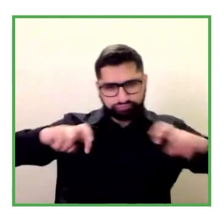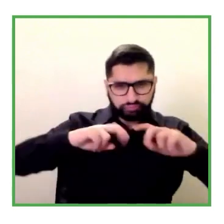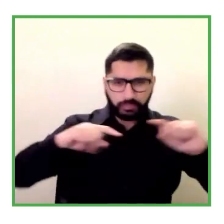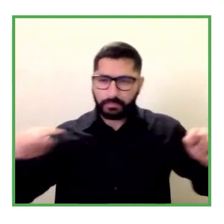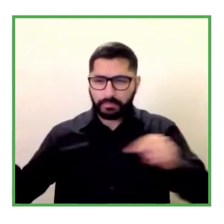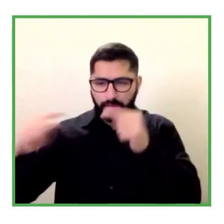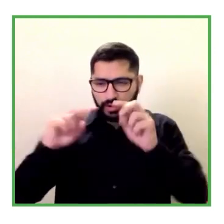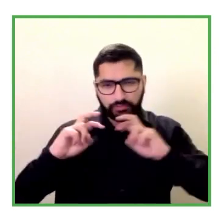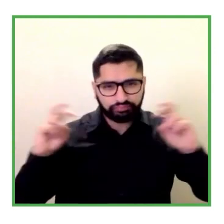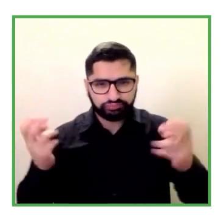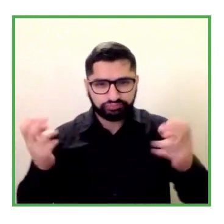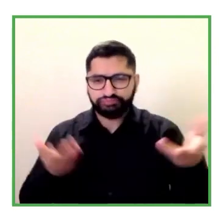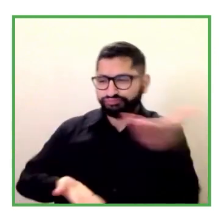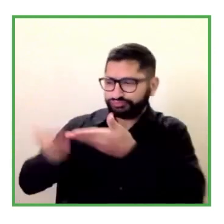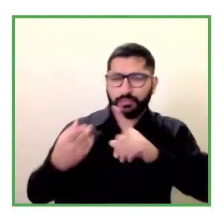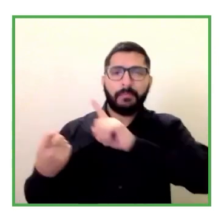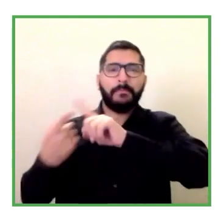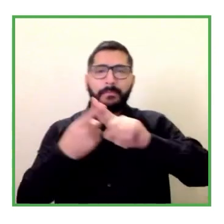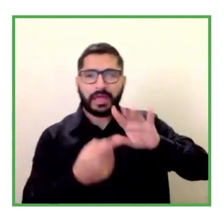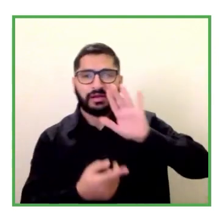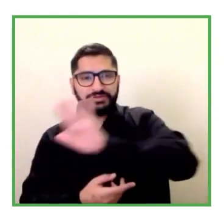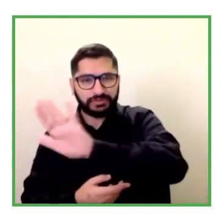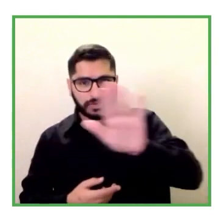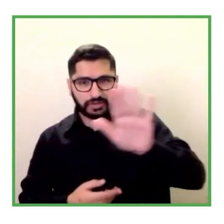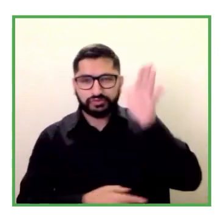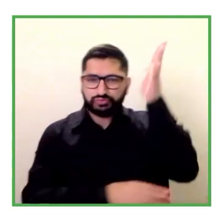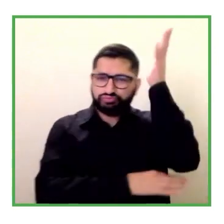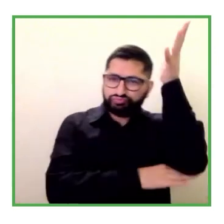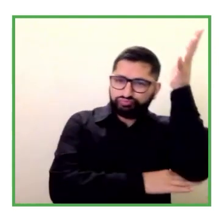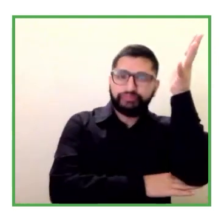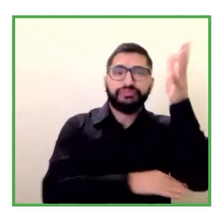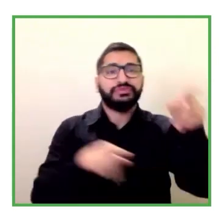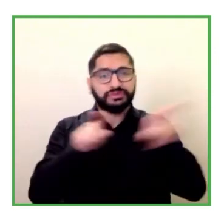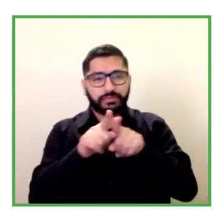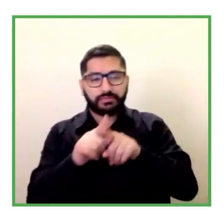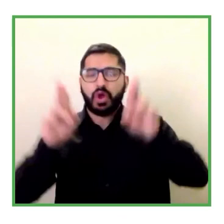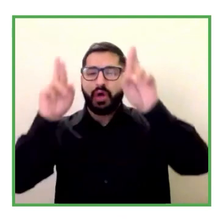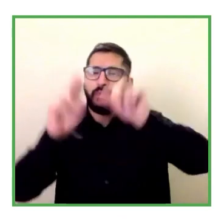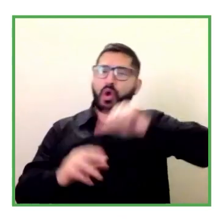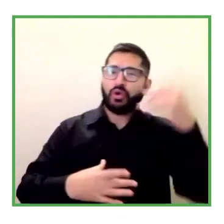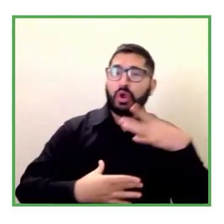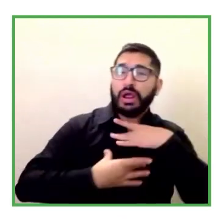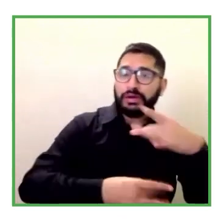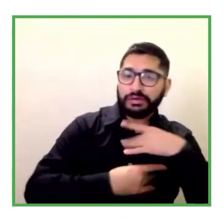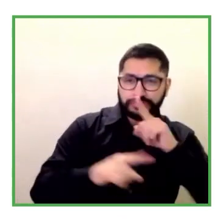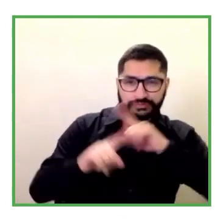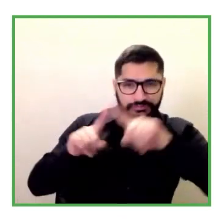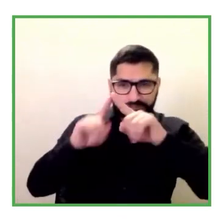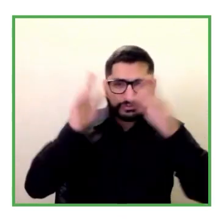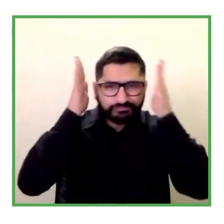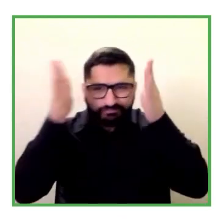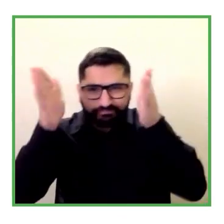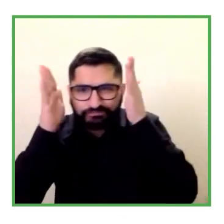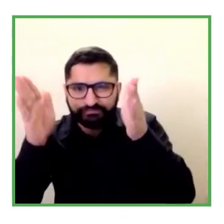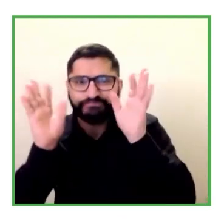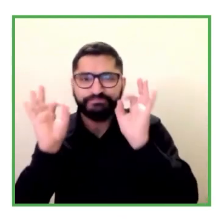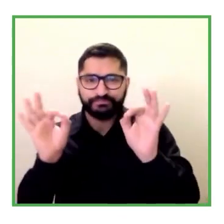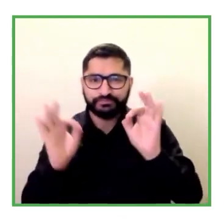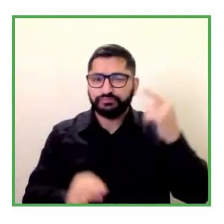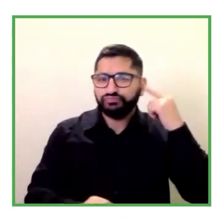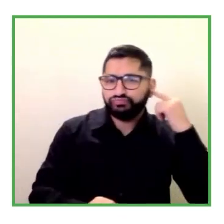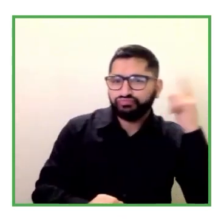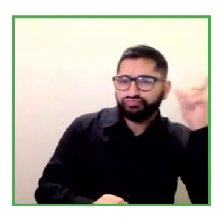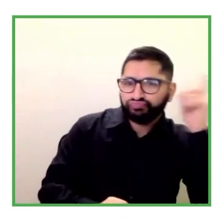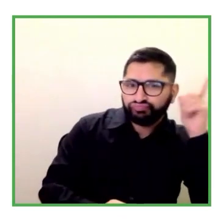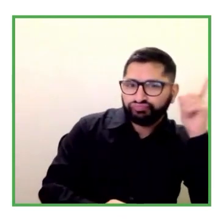sesión que espero que haya resultado de interés a todas las personas que se nos han estado escuchando que se haya interesado tanto como a mí que me ha parecido realmente